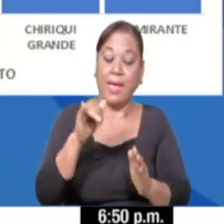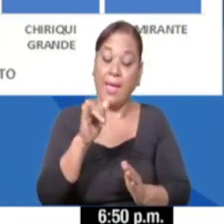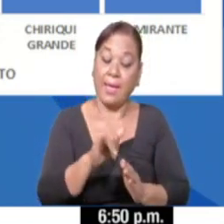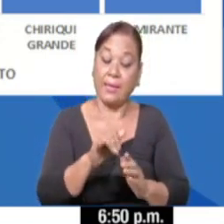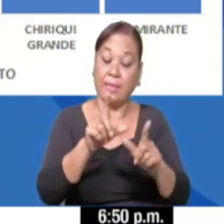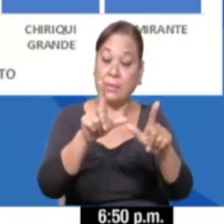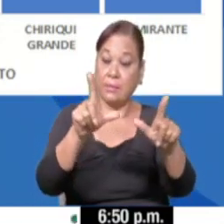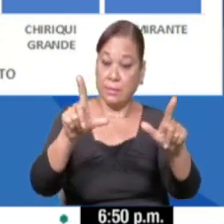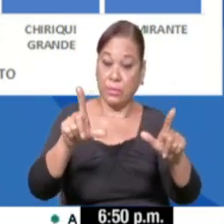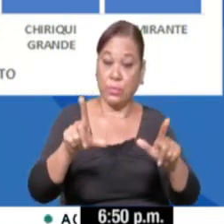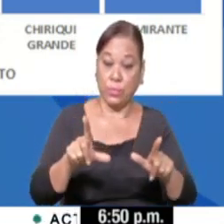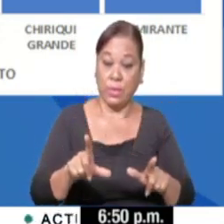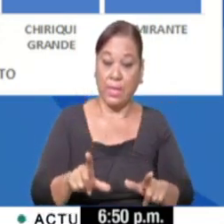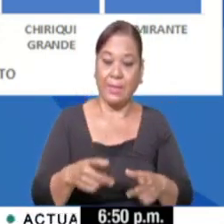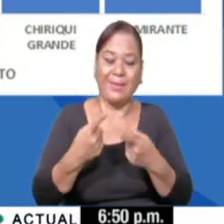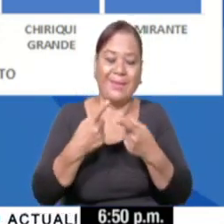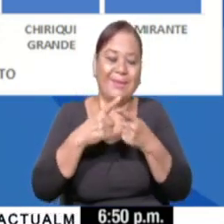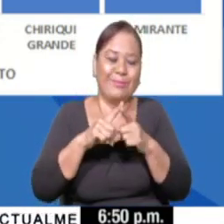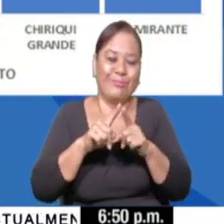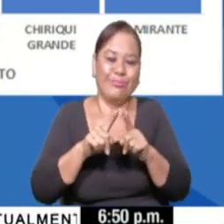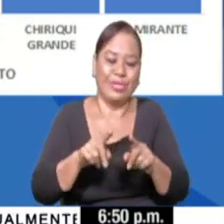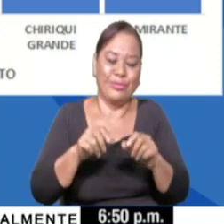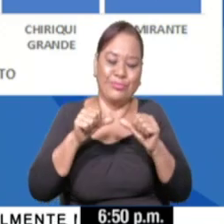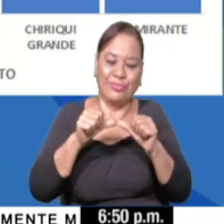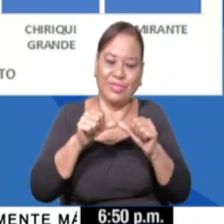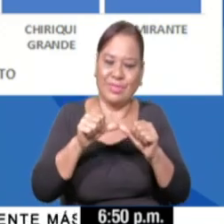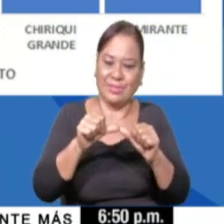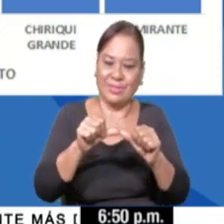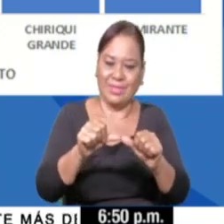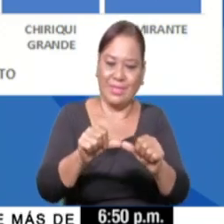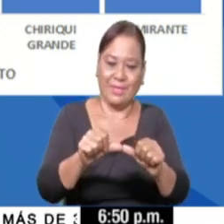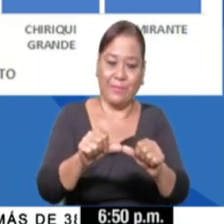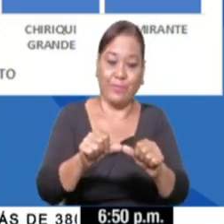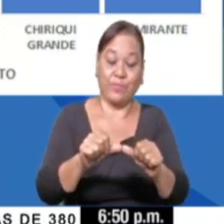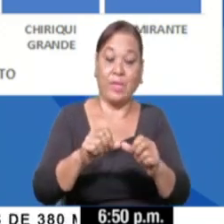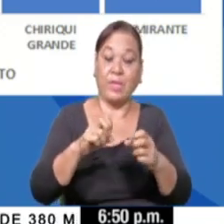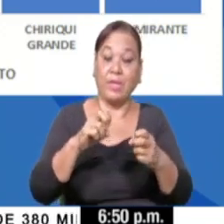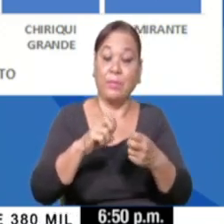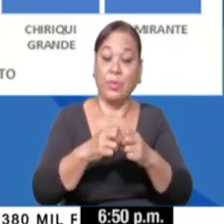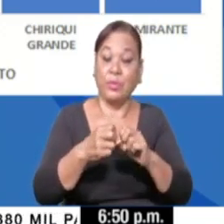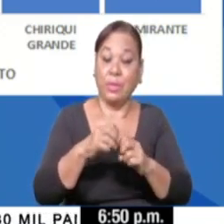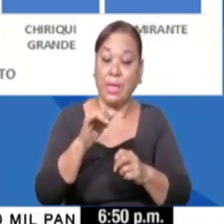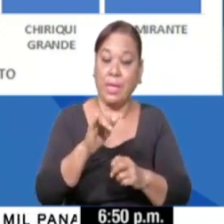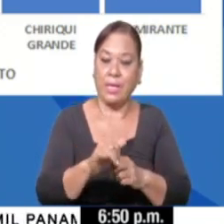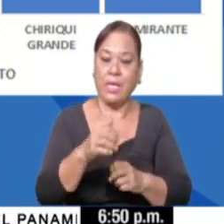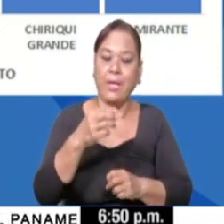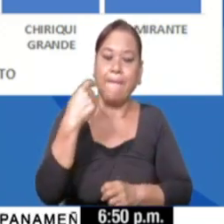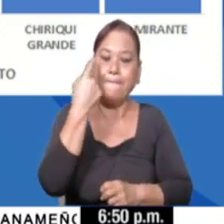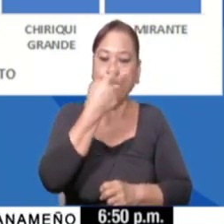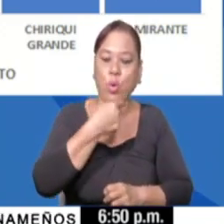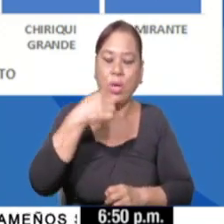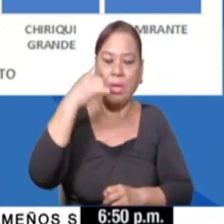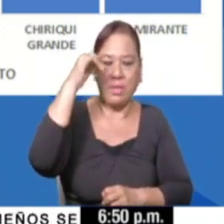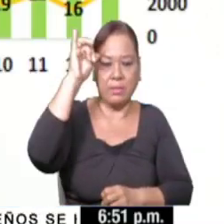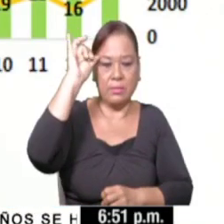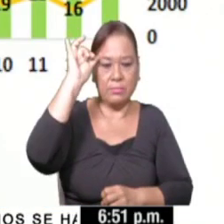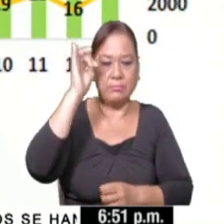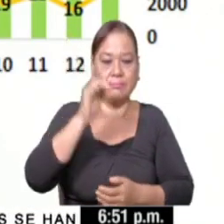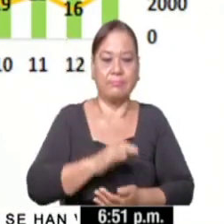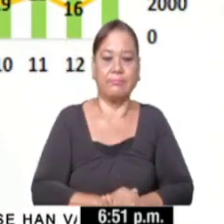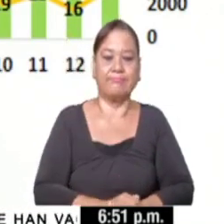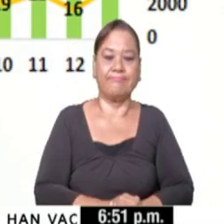con relación a los casos, pero la tasa se mantiene, pues, principalmente a expensas del distrito de Boca del Toro, en este sentido.